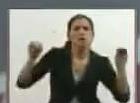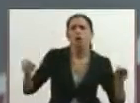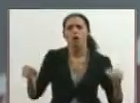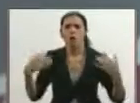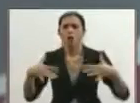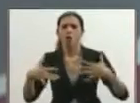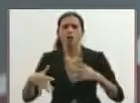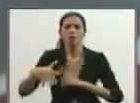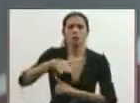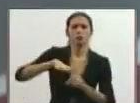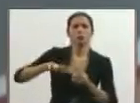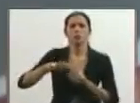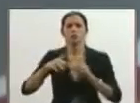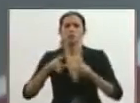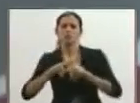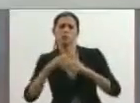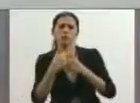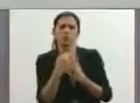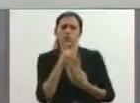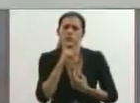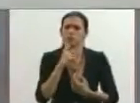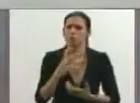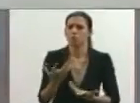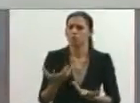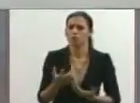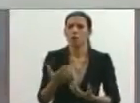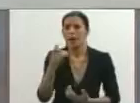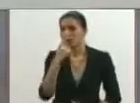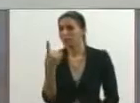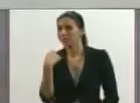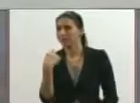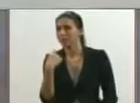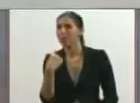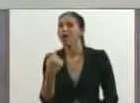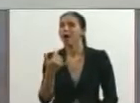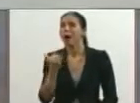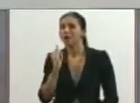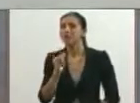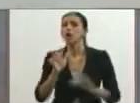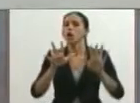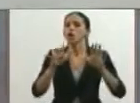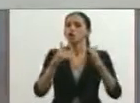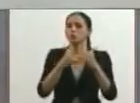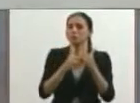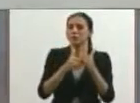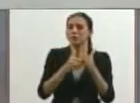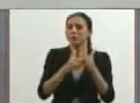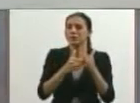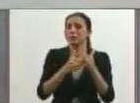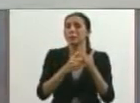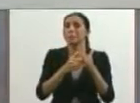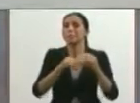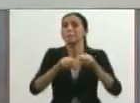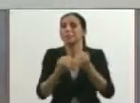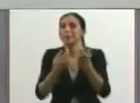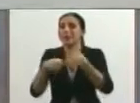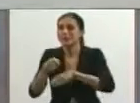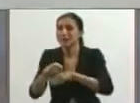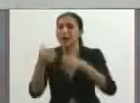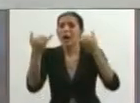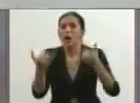un dato importantísimo, el año pasado habían 8.000 panaderías, este año 10.500 y pasan panaderías.